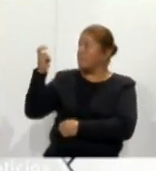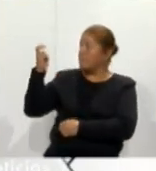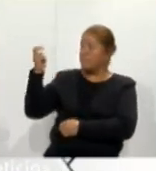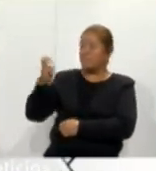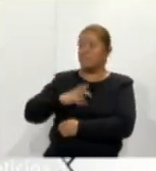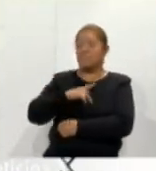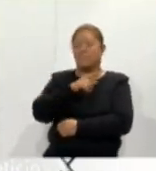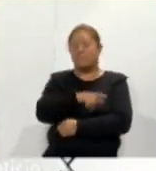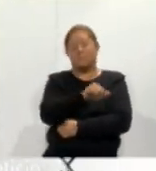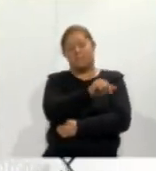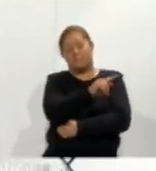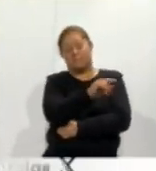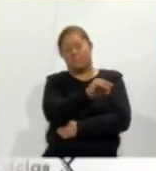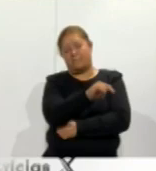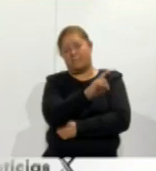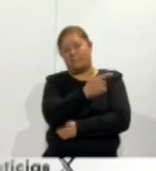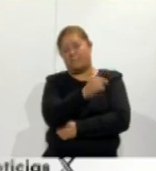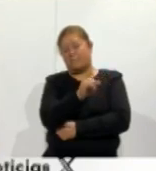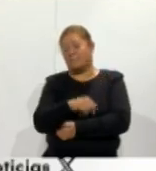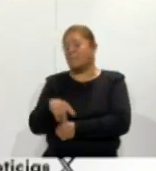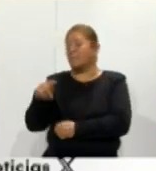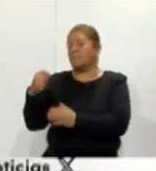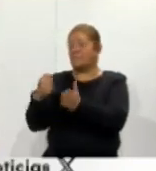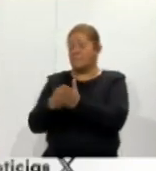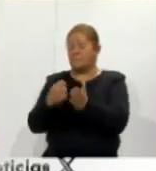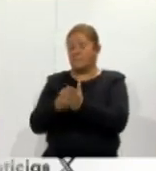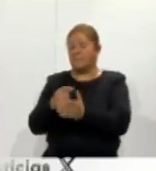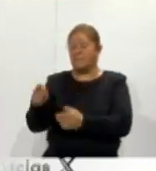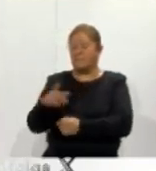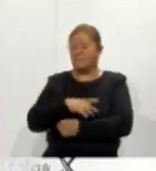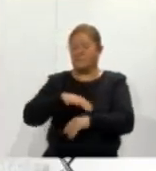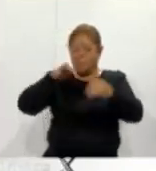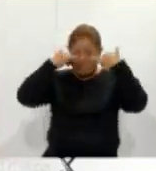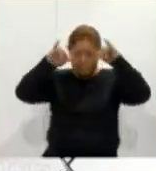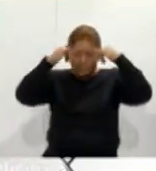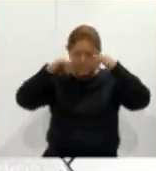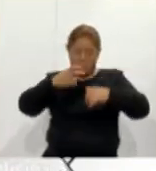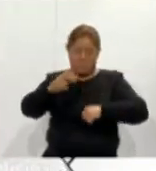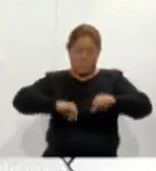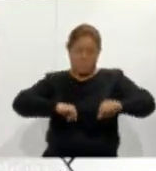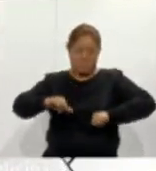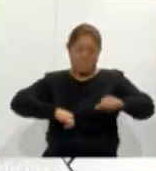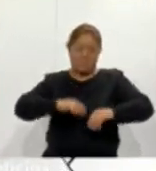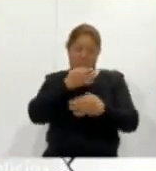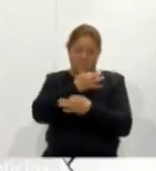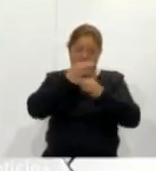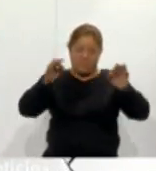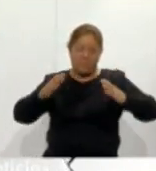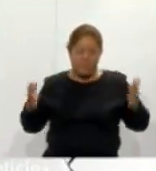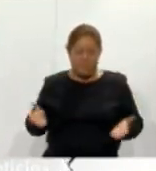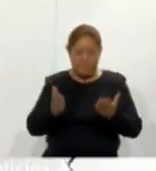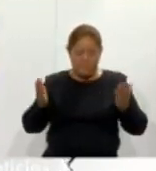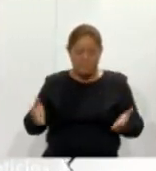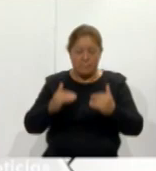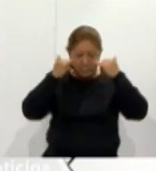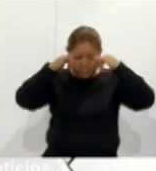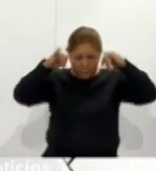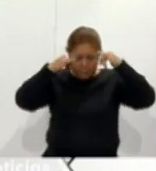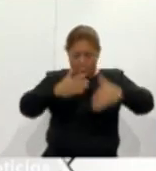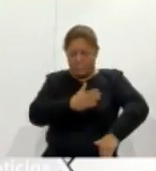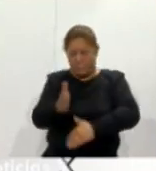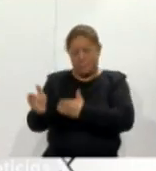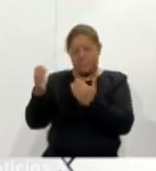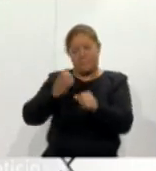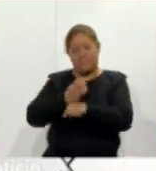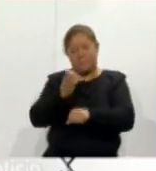Atlangatepec y San Antonio de Padua de Tlaxco. Con esta actividad se busca impulsar y promocionar la fuerza de los toros del Estado así lo refirió